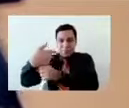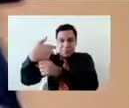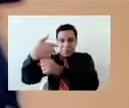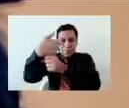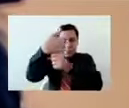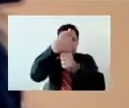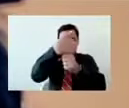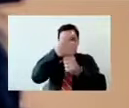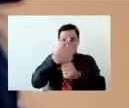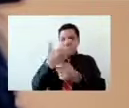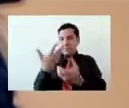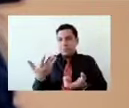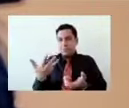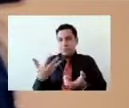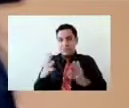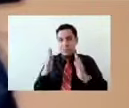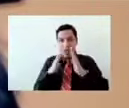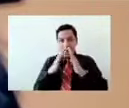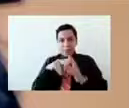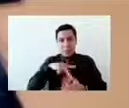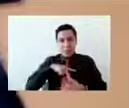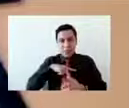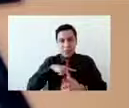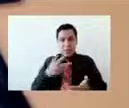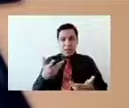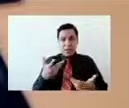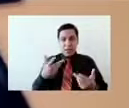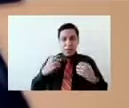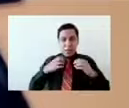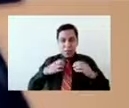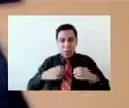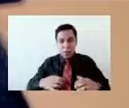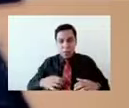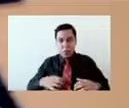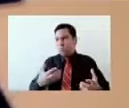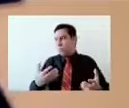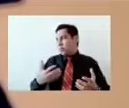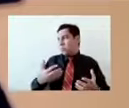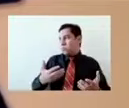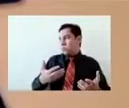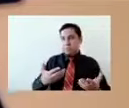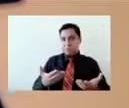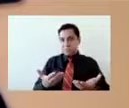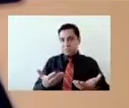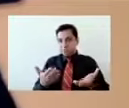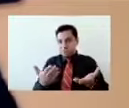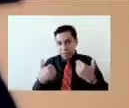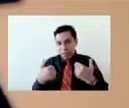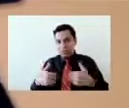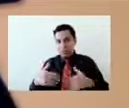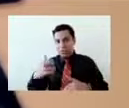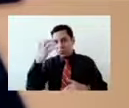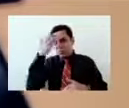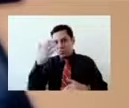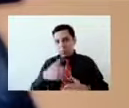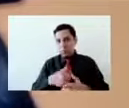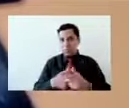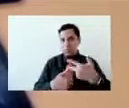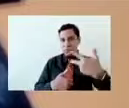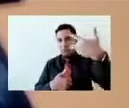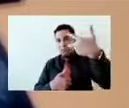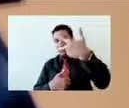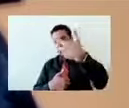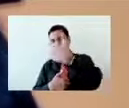es muy diferente hablar de lo personal, como puede ser mi nombre, ¿no? Ya saben, todo el mundo sabe mi nombre completo porque por la difusión,